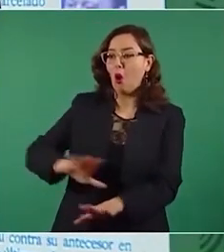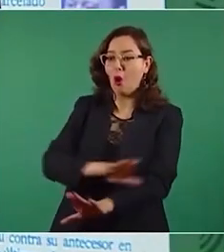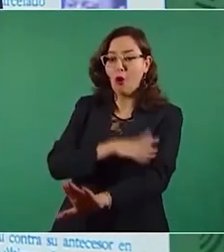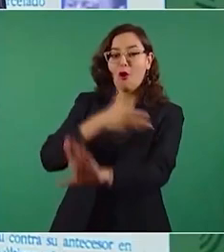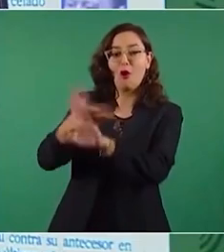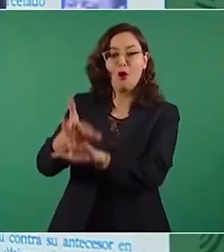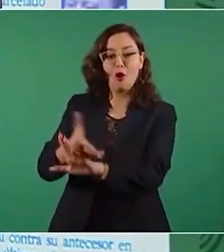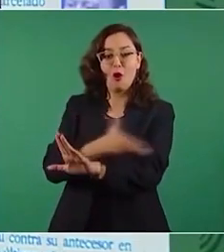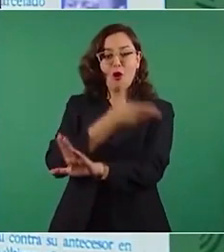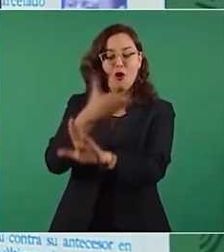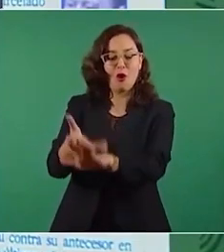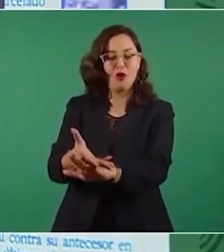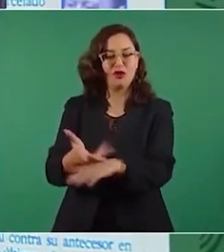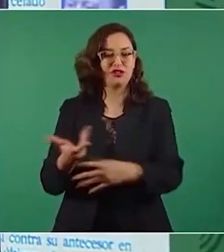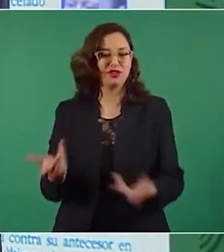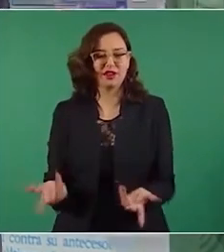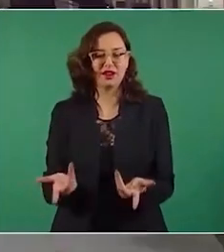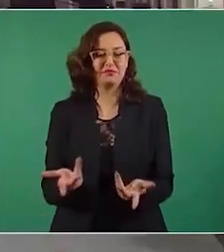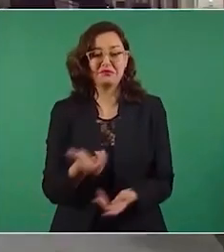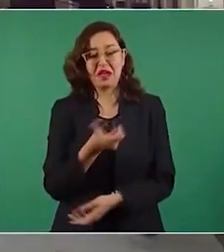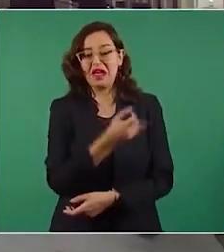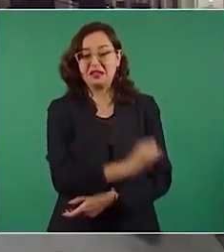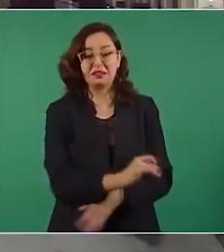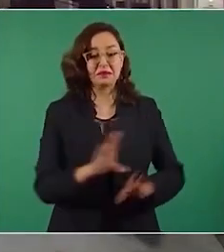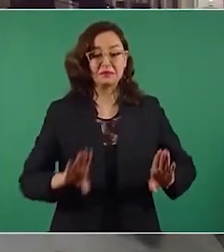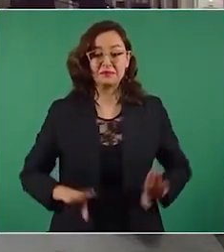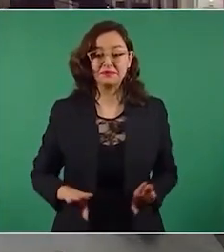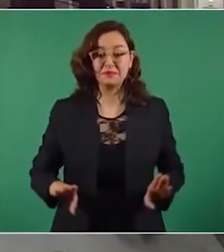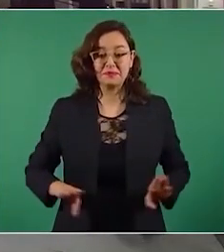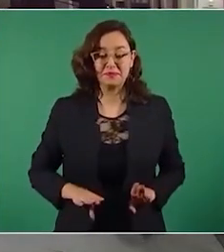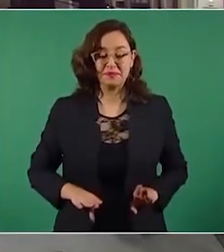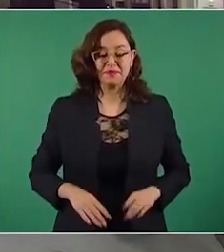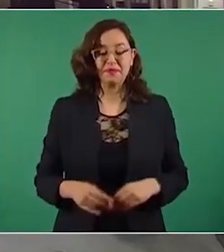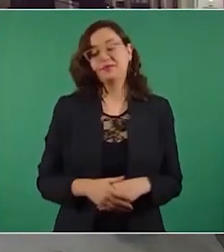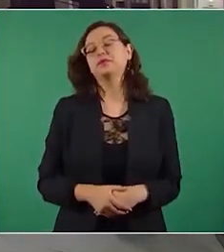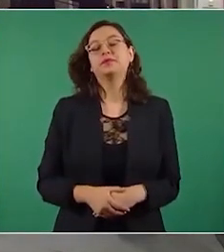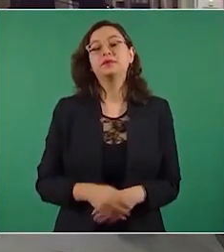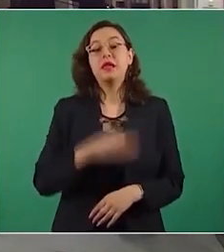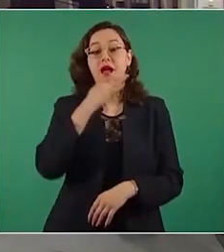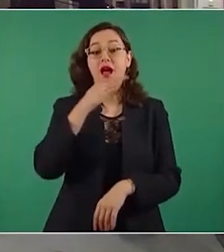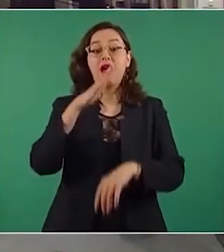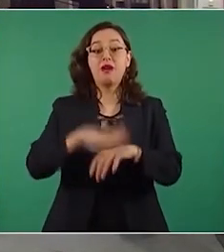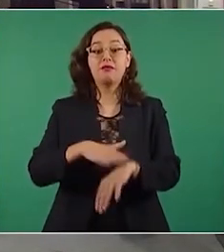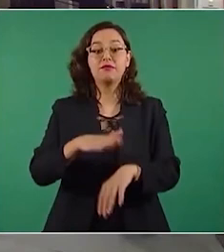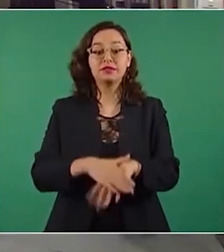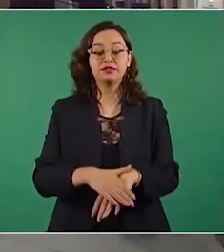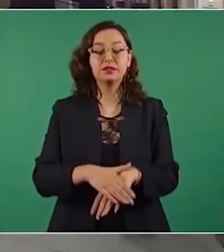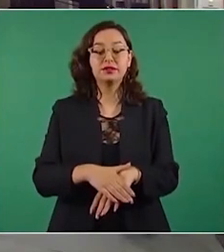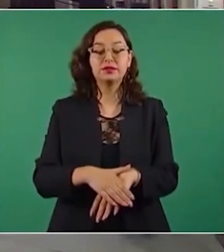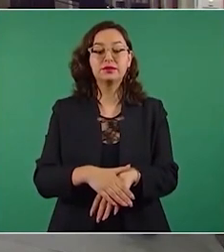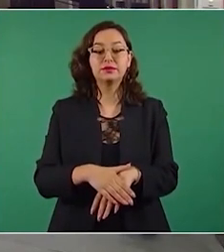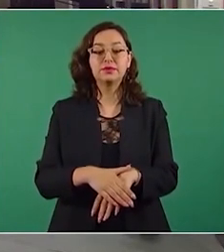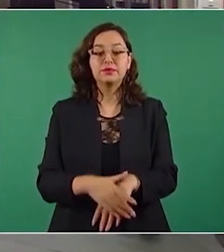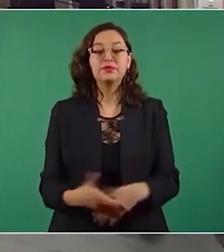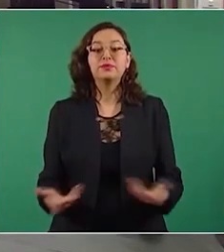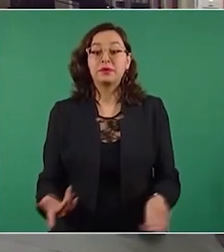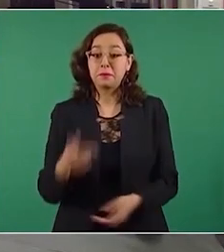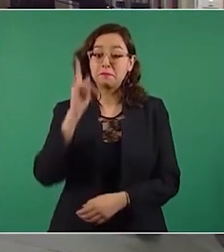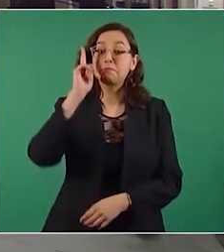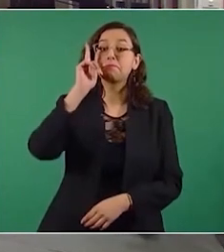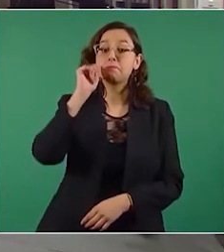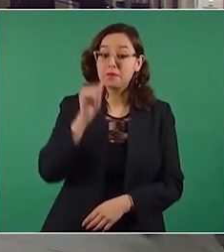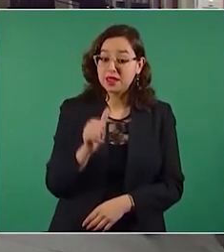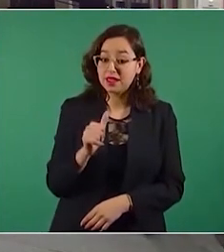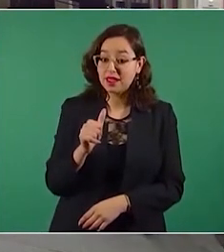Eso es todo. Mañana, por cierto, para que no haya confusión,